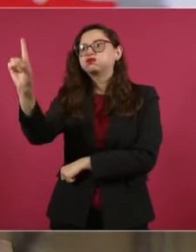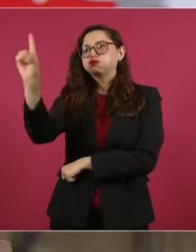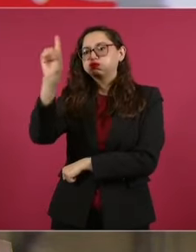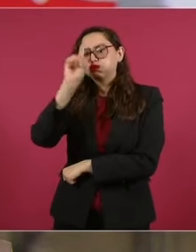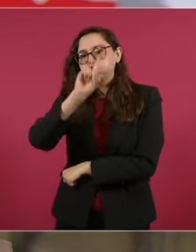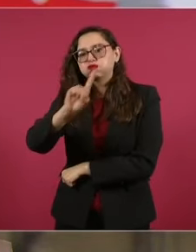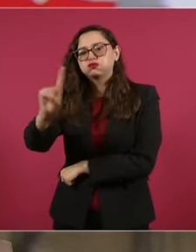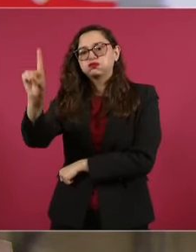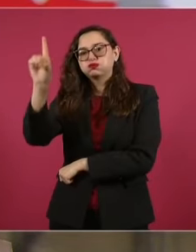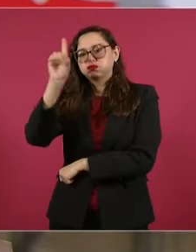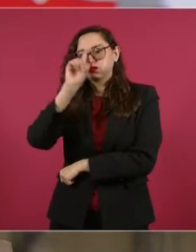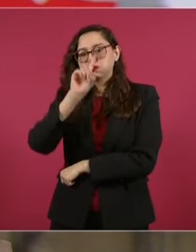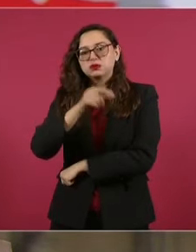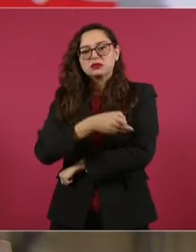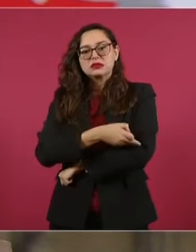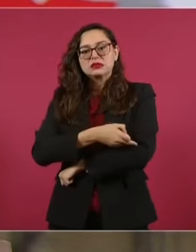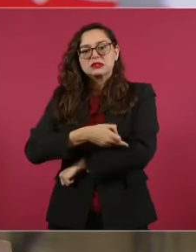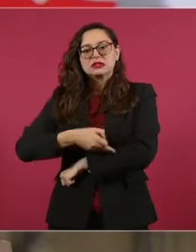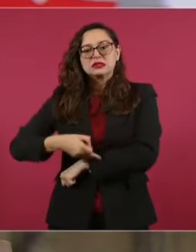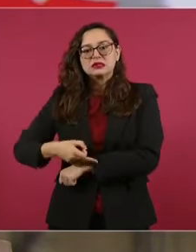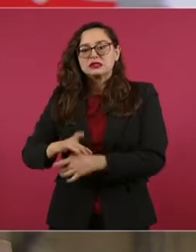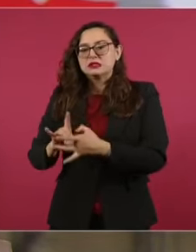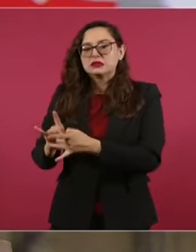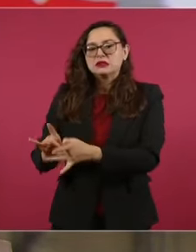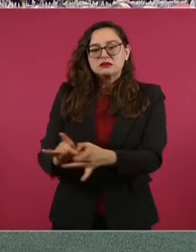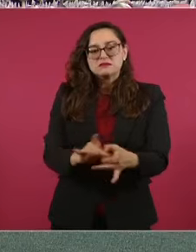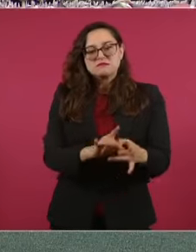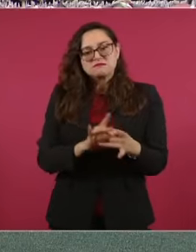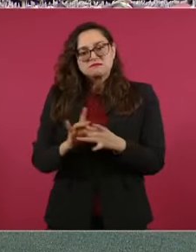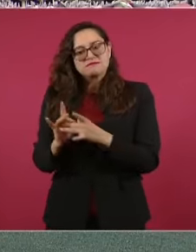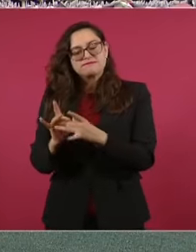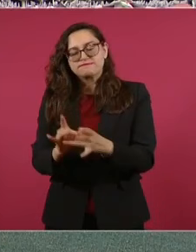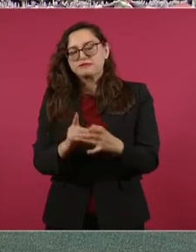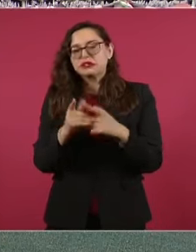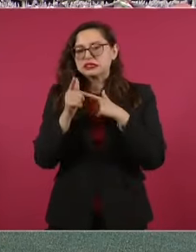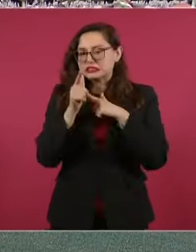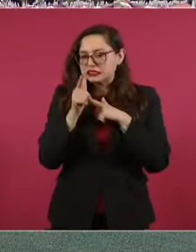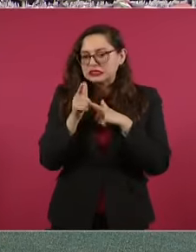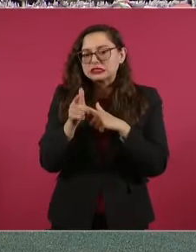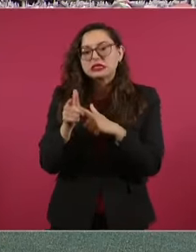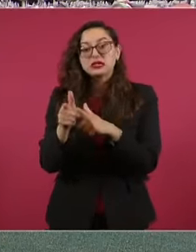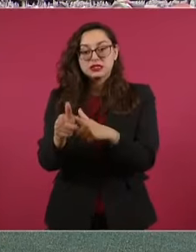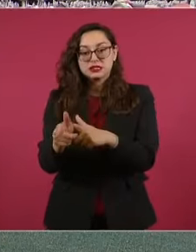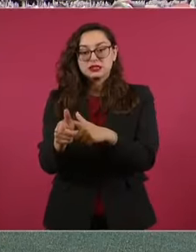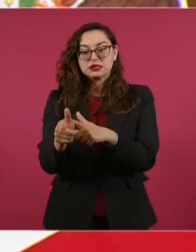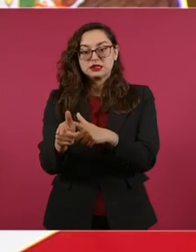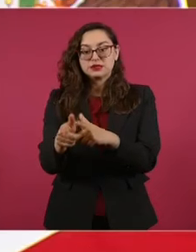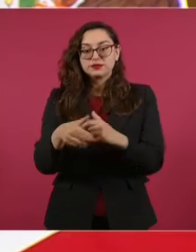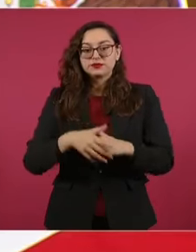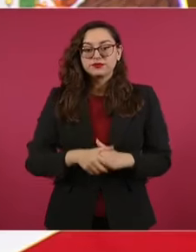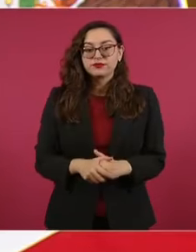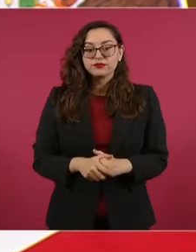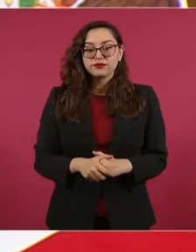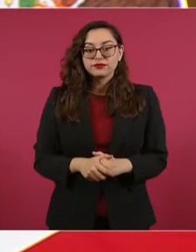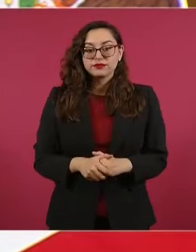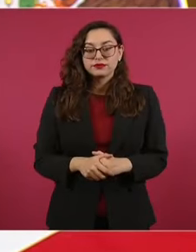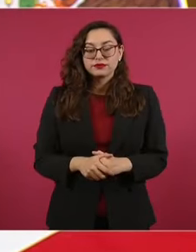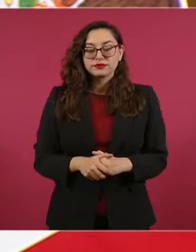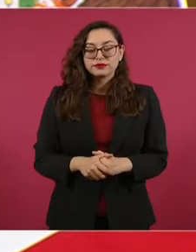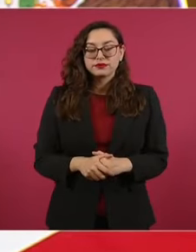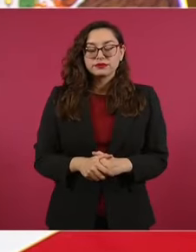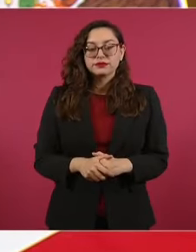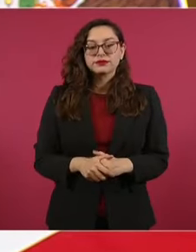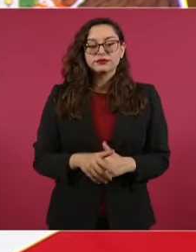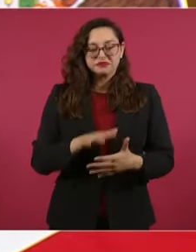manteniendo la integridad en nuestras familias. Entonces, revisamos los contratos